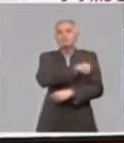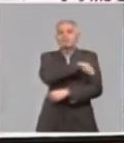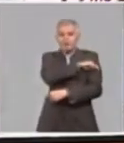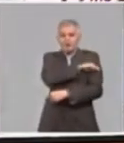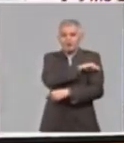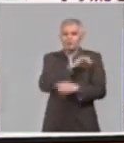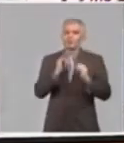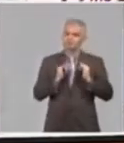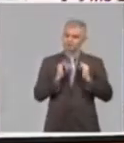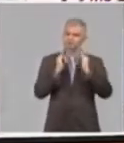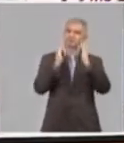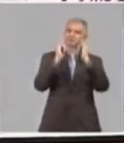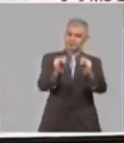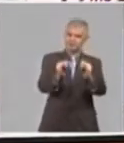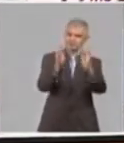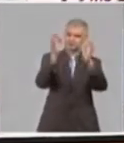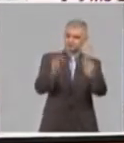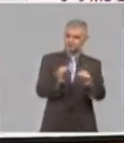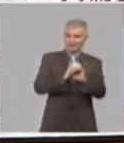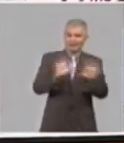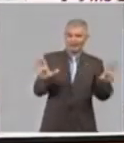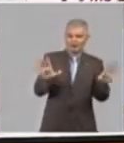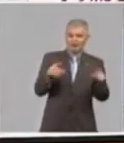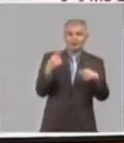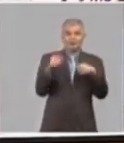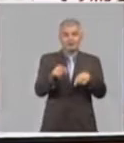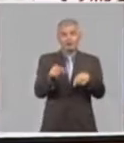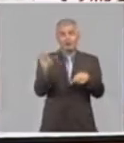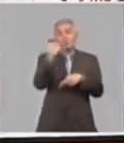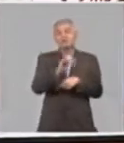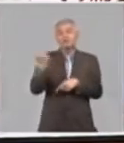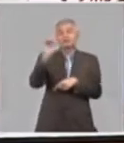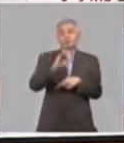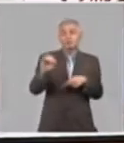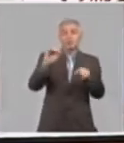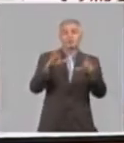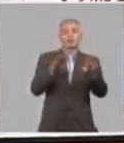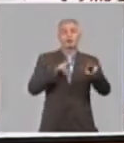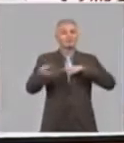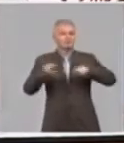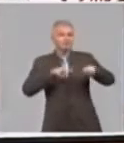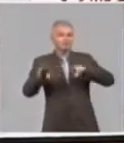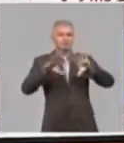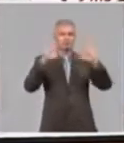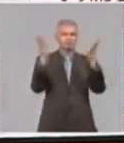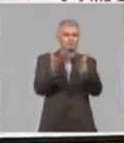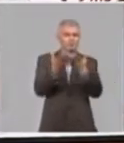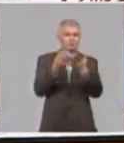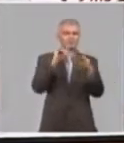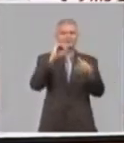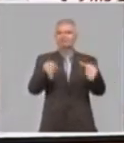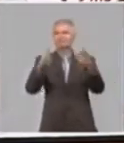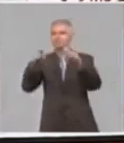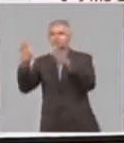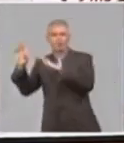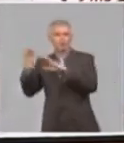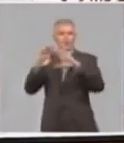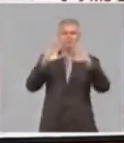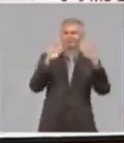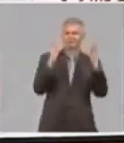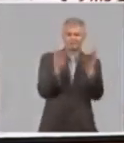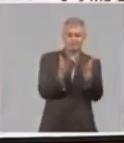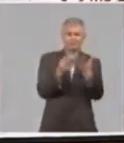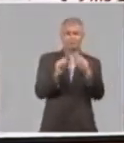todo a, digamos, los organismos de la Administración Central del Estado, las instituciones, para que se pueda prever en el